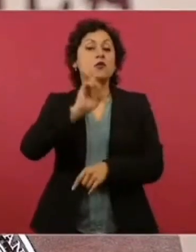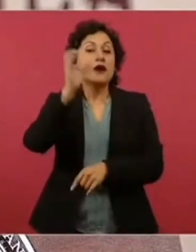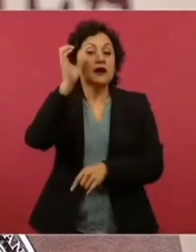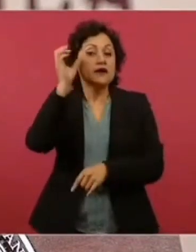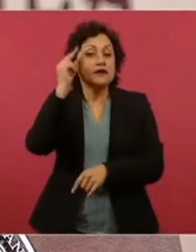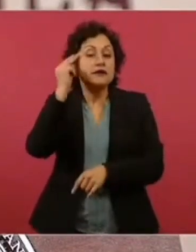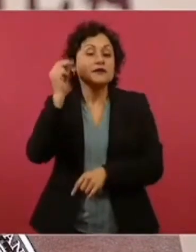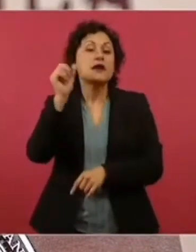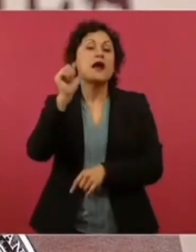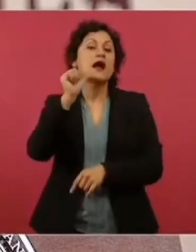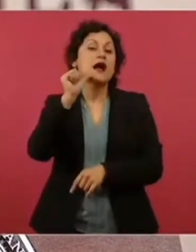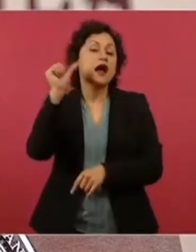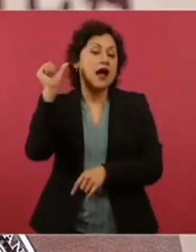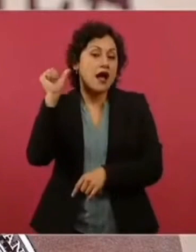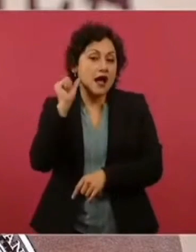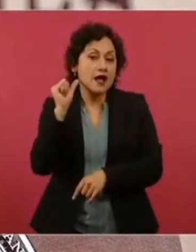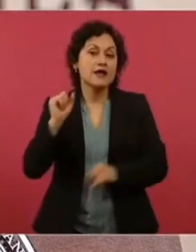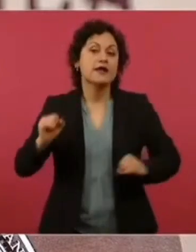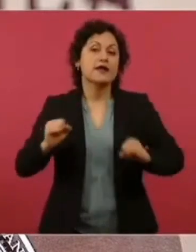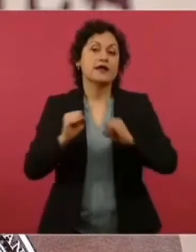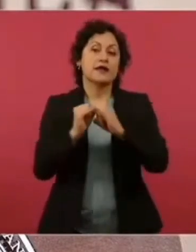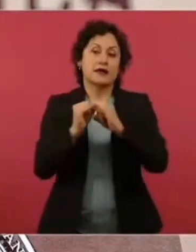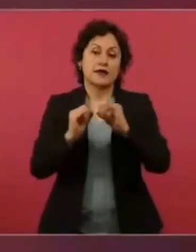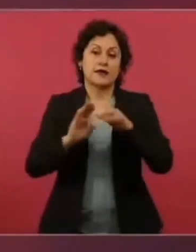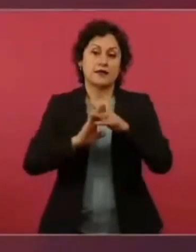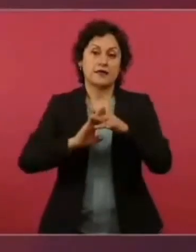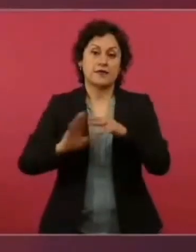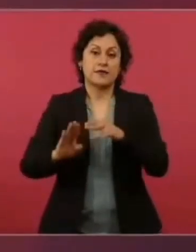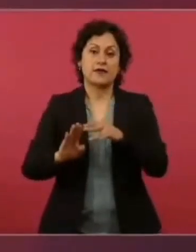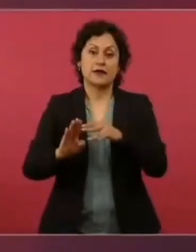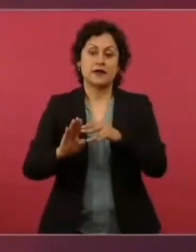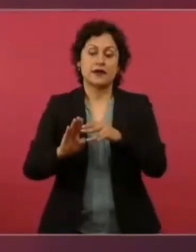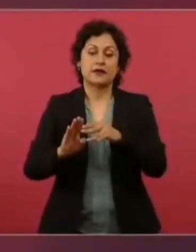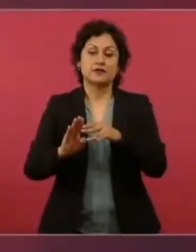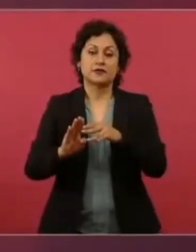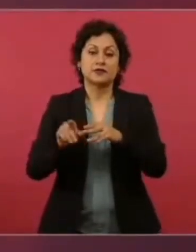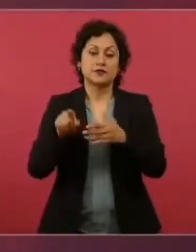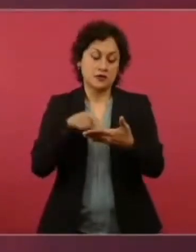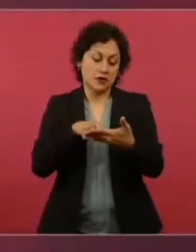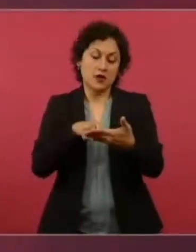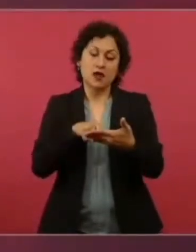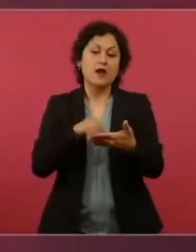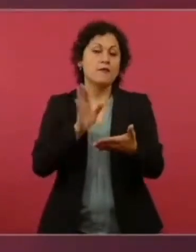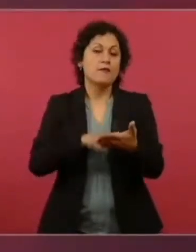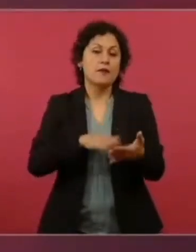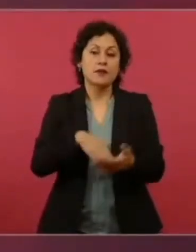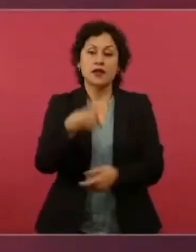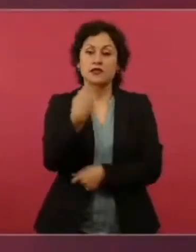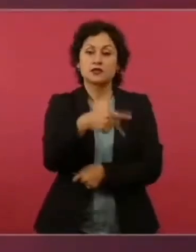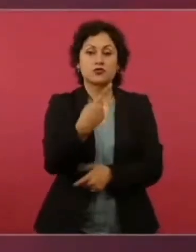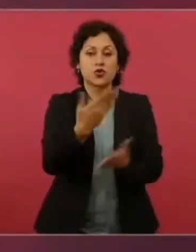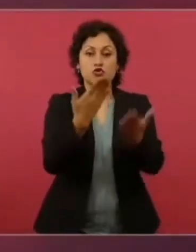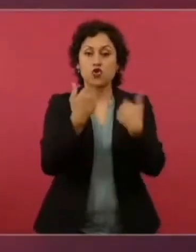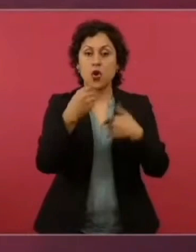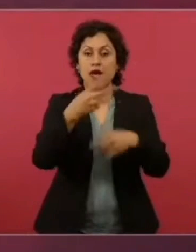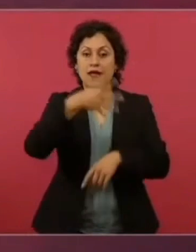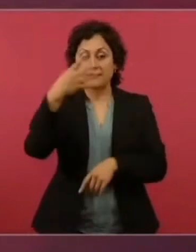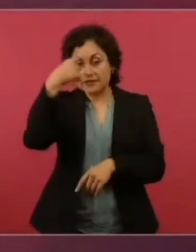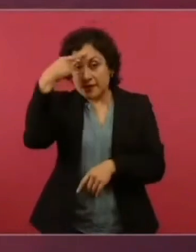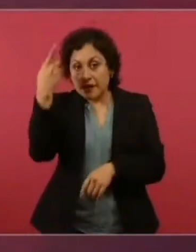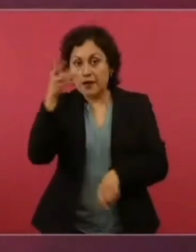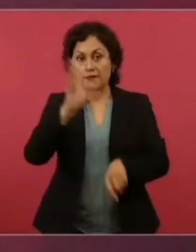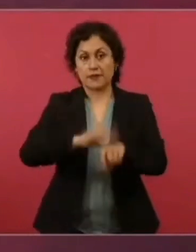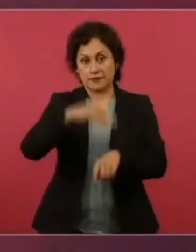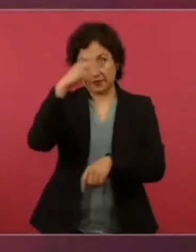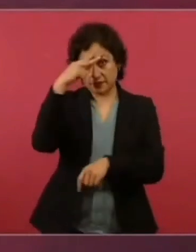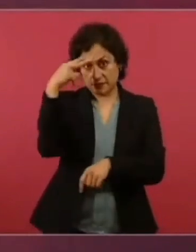personal del Instituto Nacional de Migración, no traía la visa para entrar y quedarse en México. En la noche se le puso de